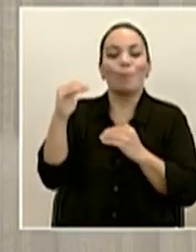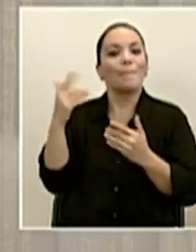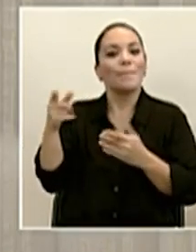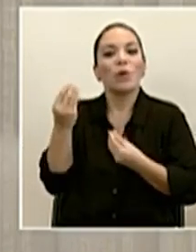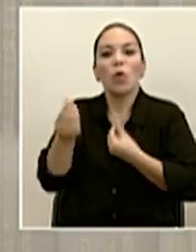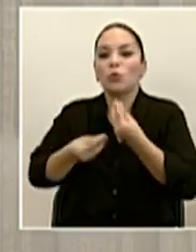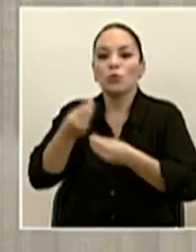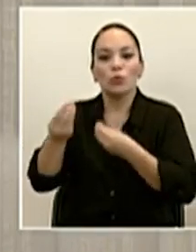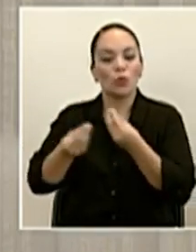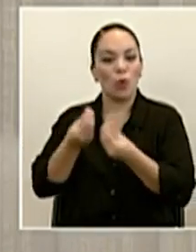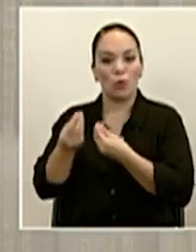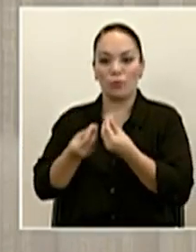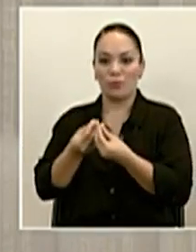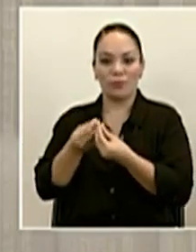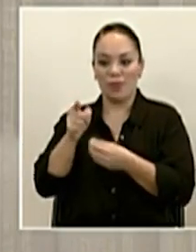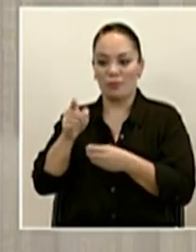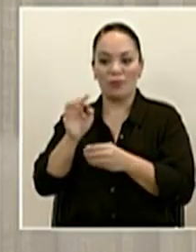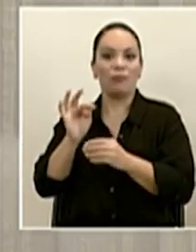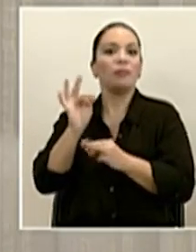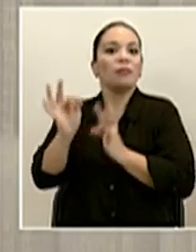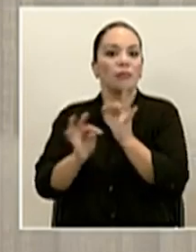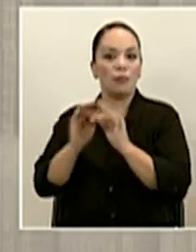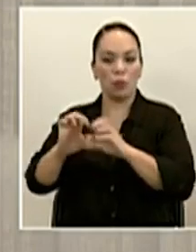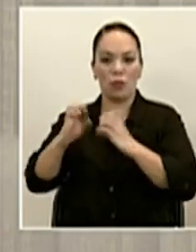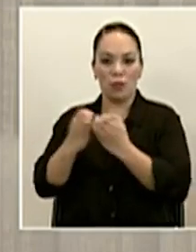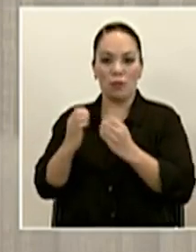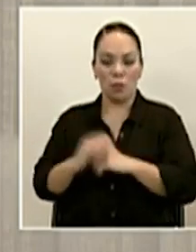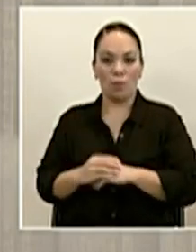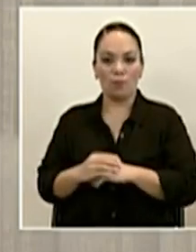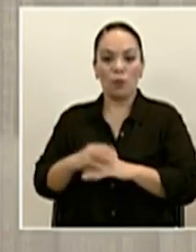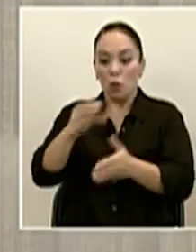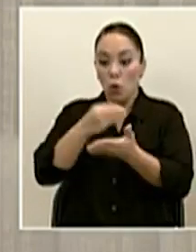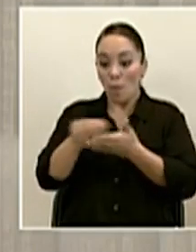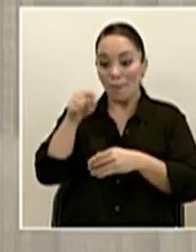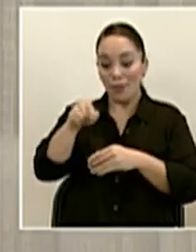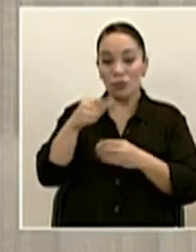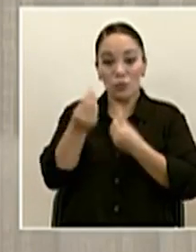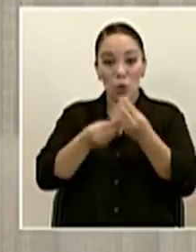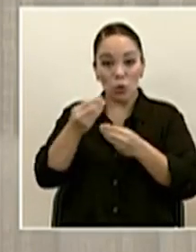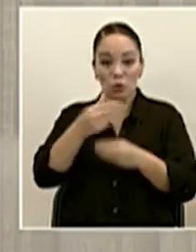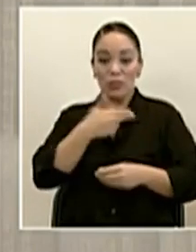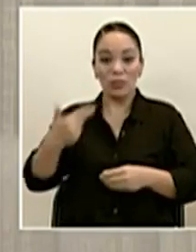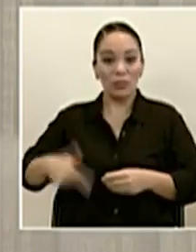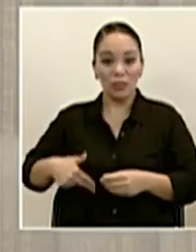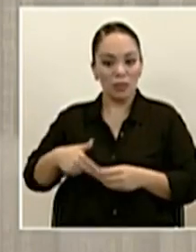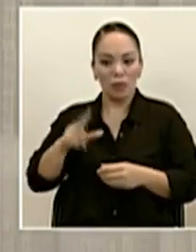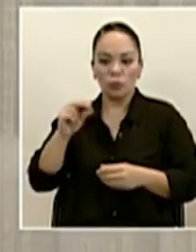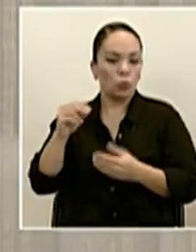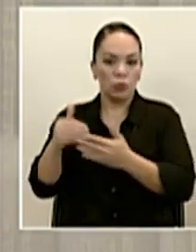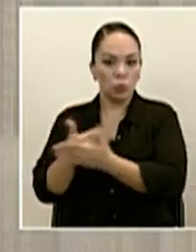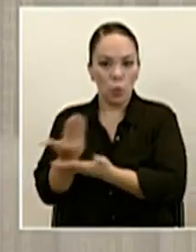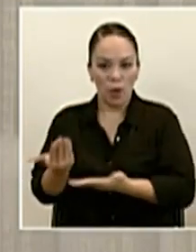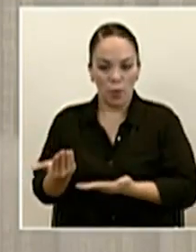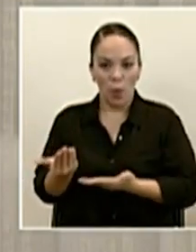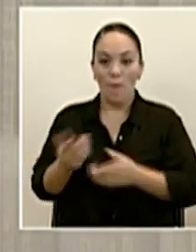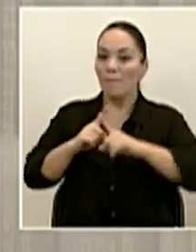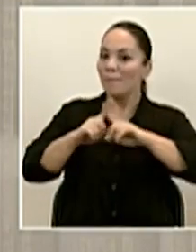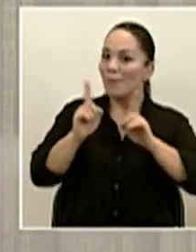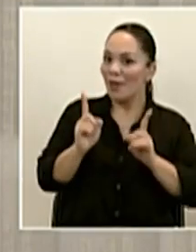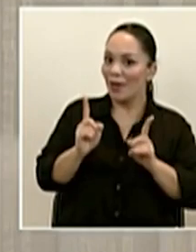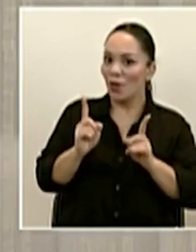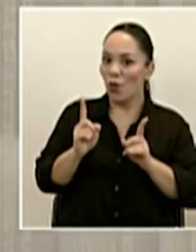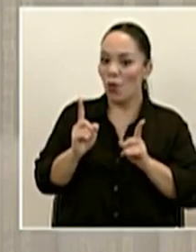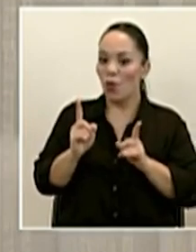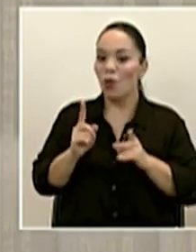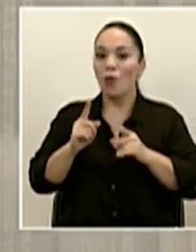en todos estos productos. Comprar estos productos en China no es nada nuevo. Lo que es nuevo en este caso es